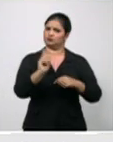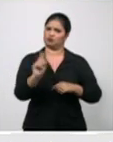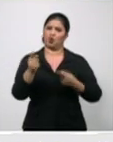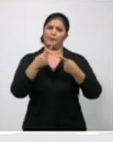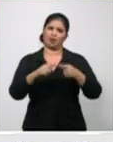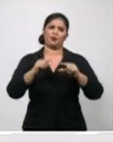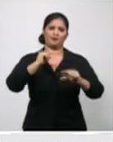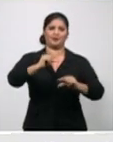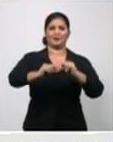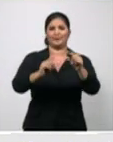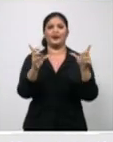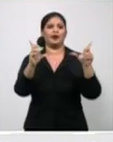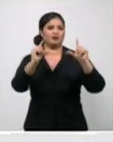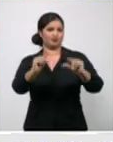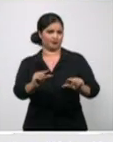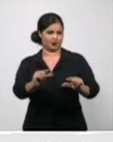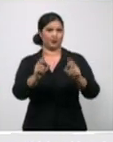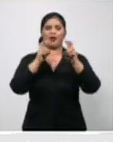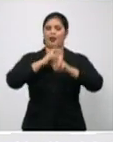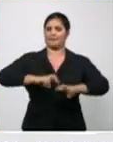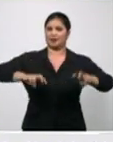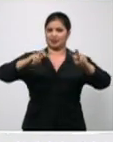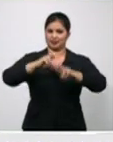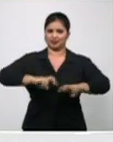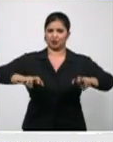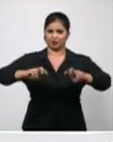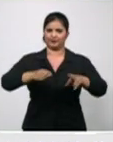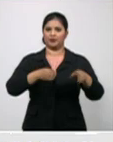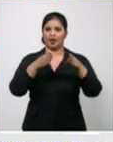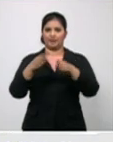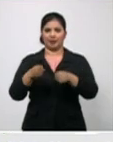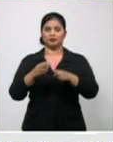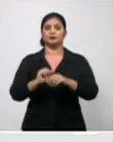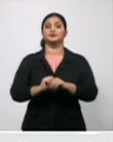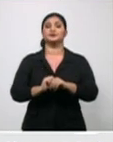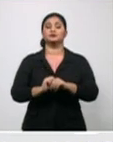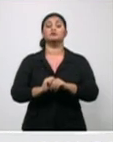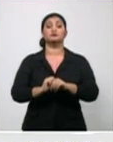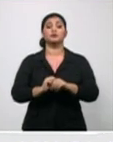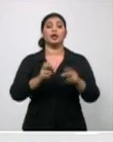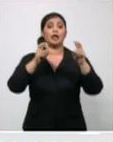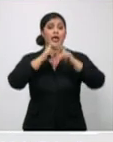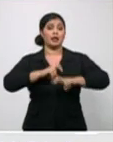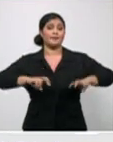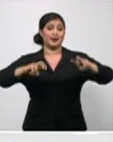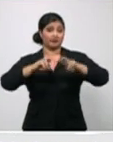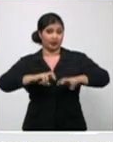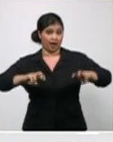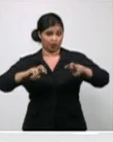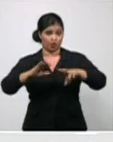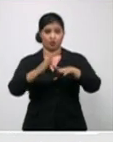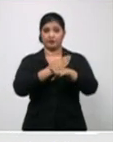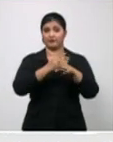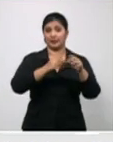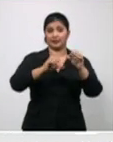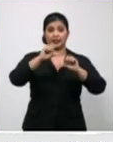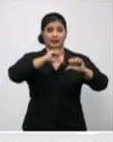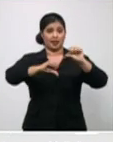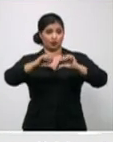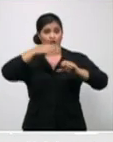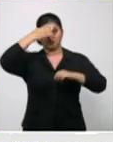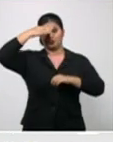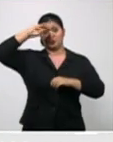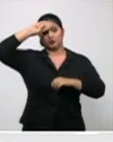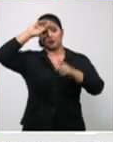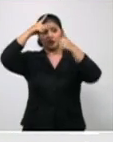.561 muestras, y en los 21 laboratorios, incluyendo el de